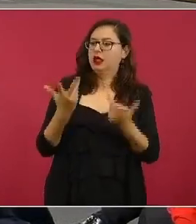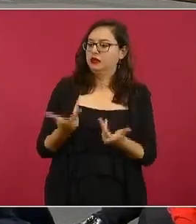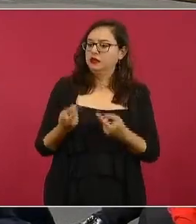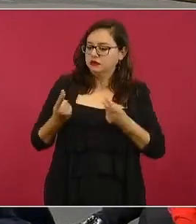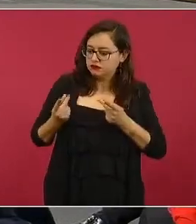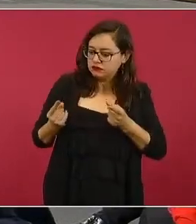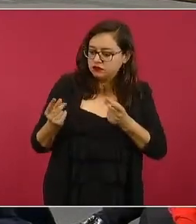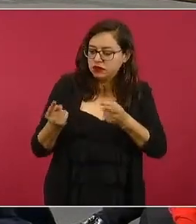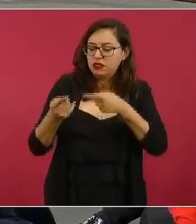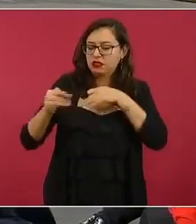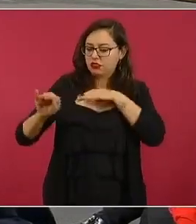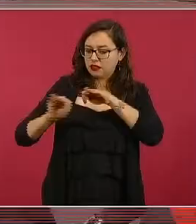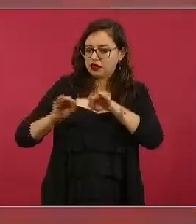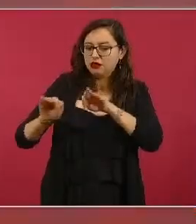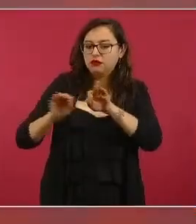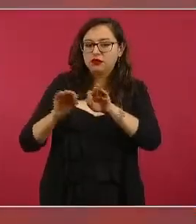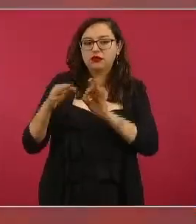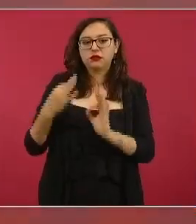transformación